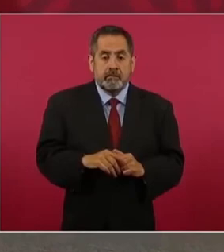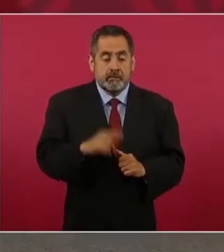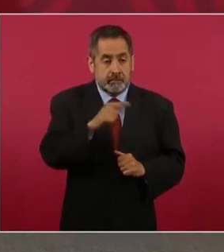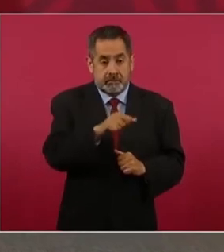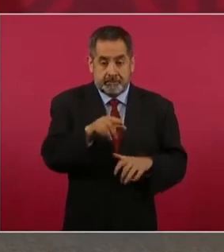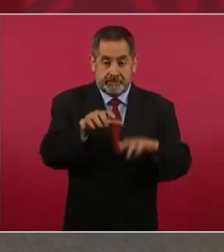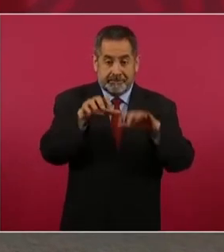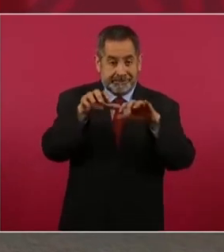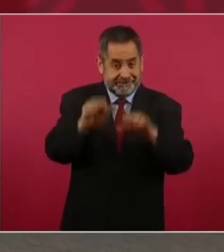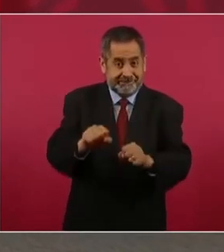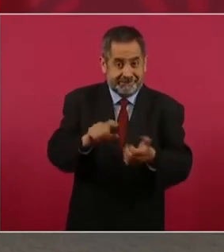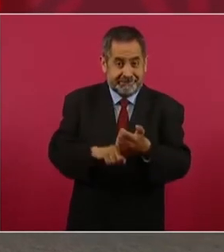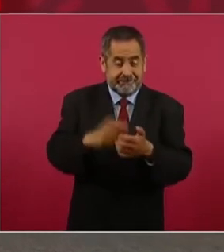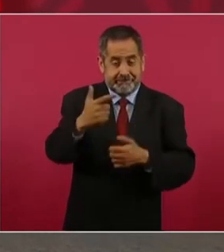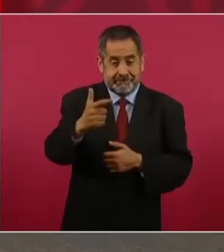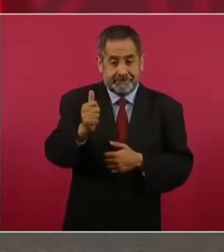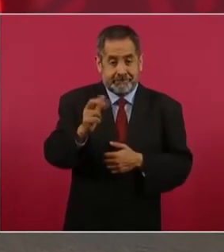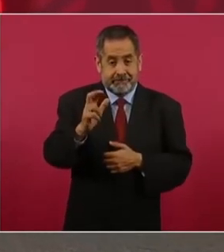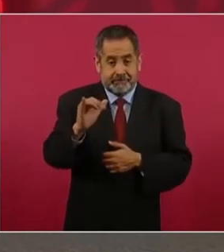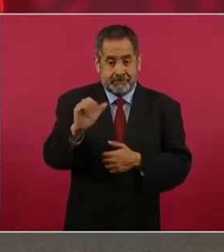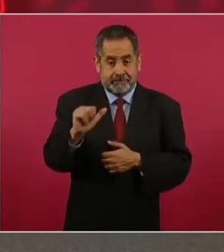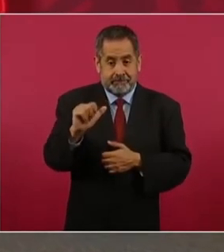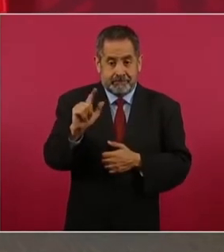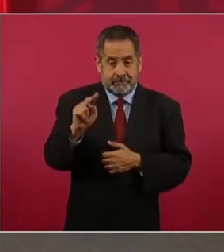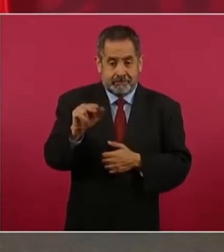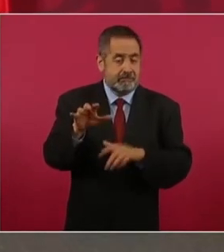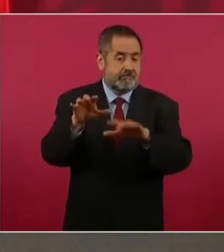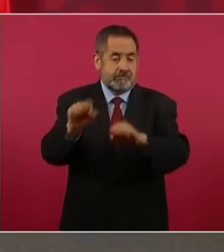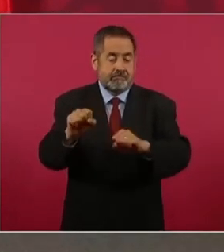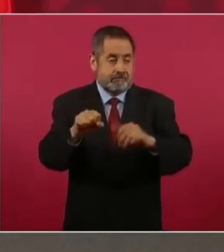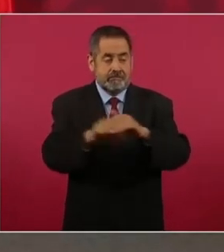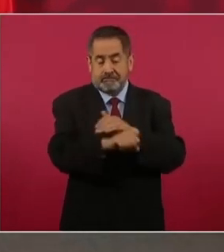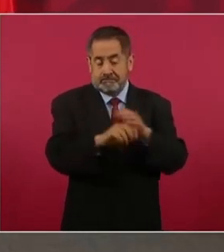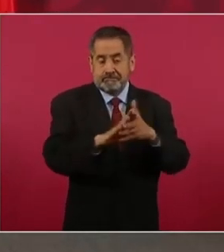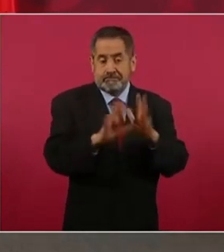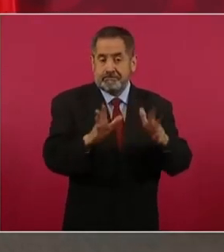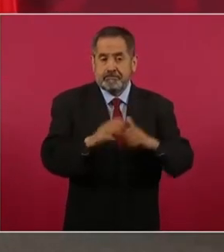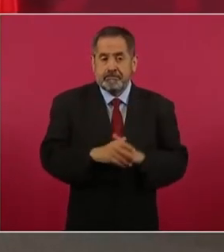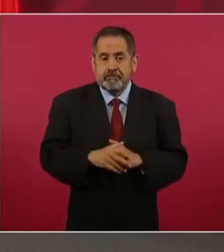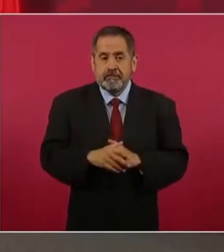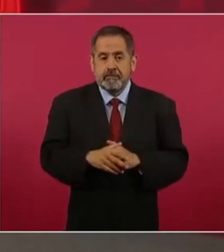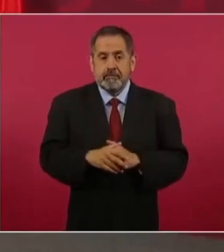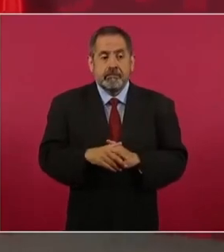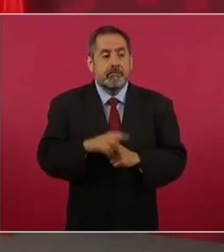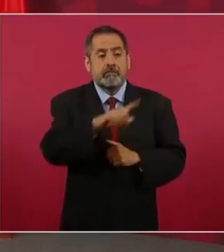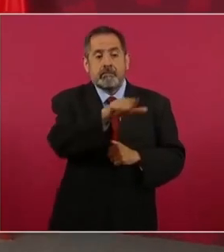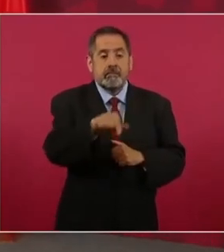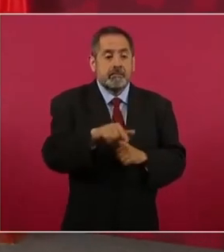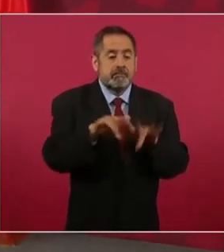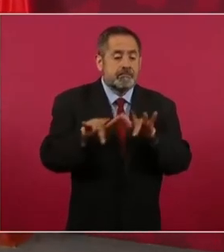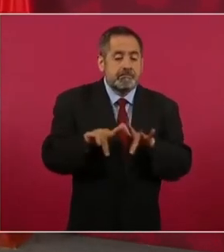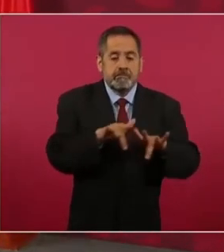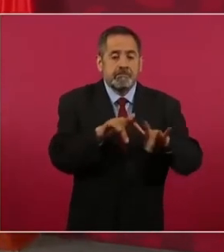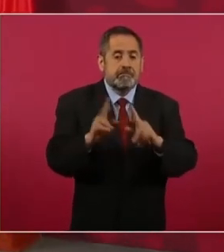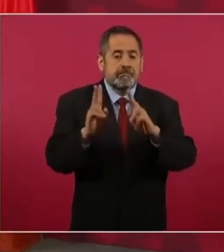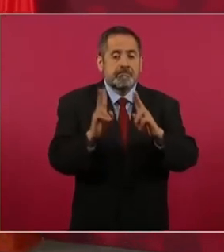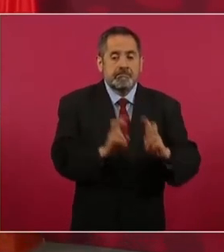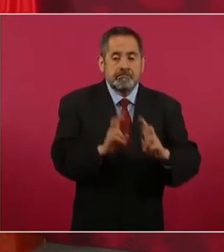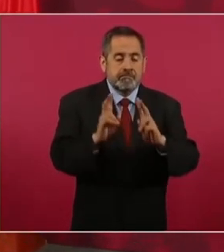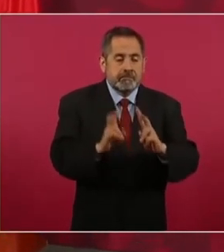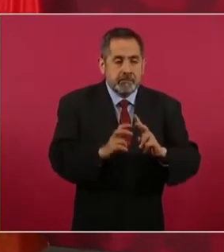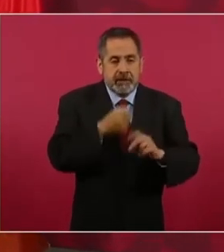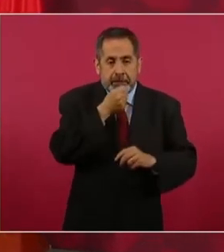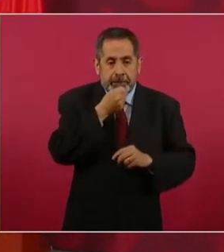detenido García Luna, lo grabaron. No se